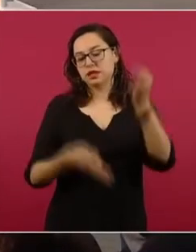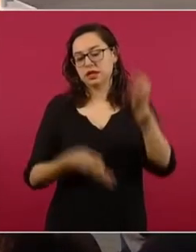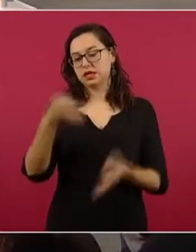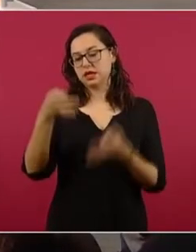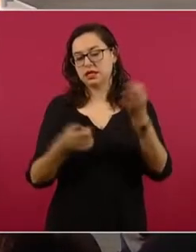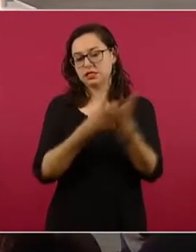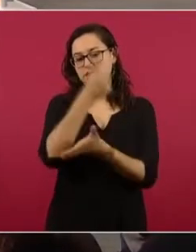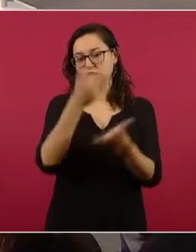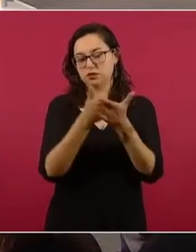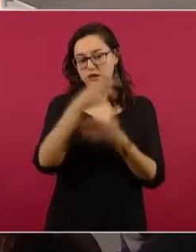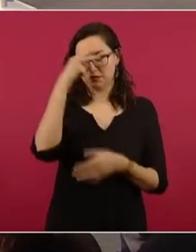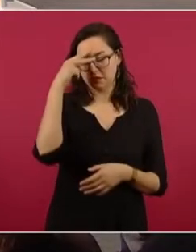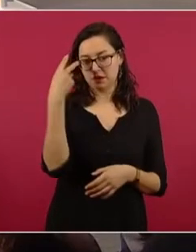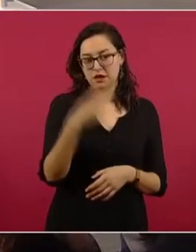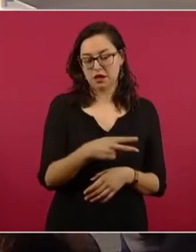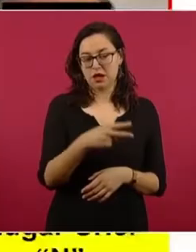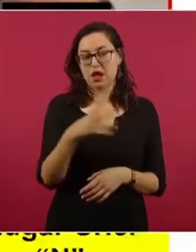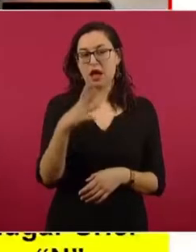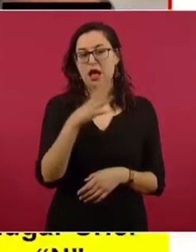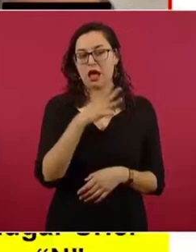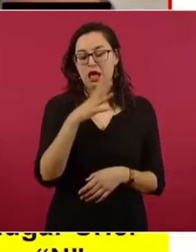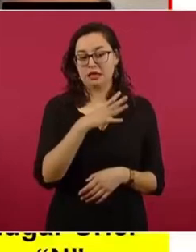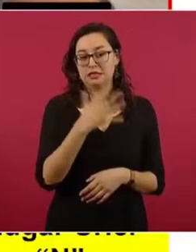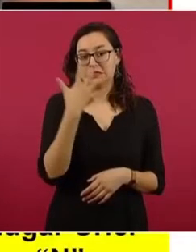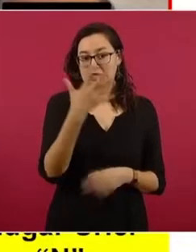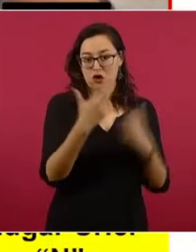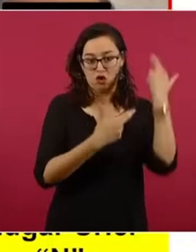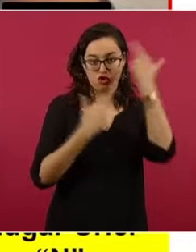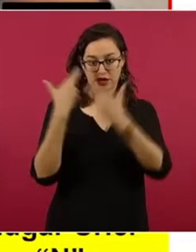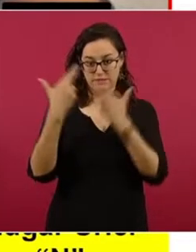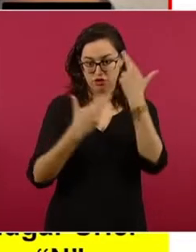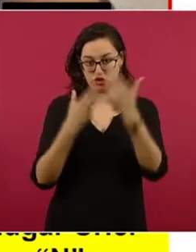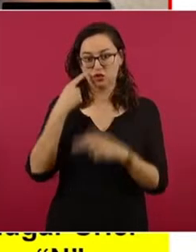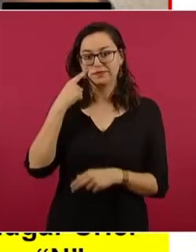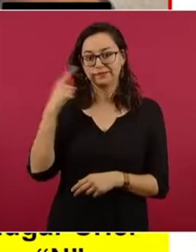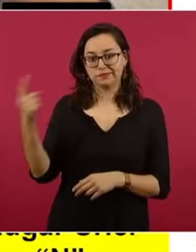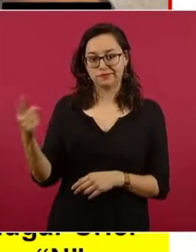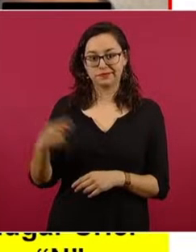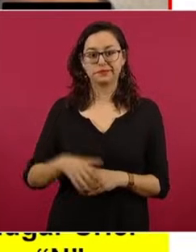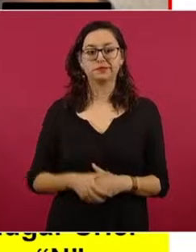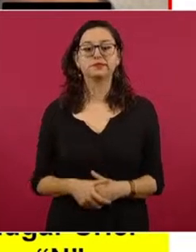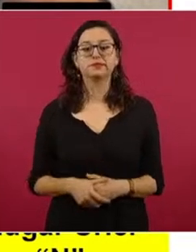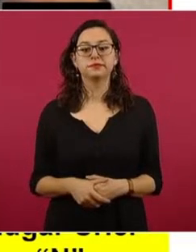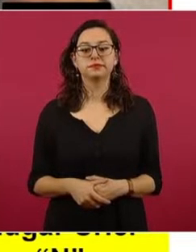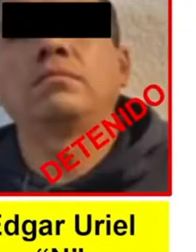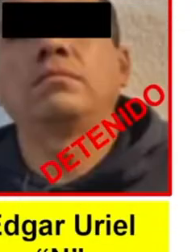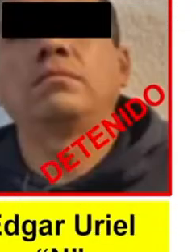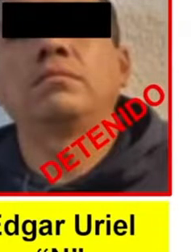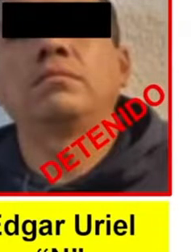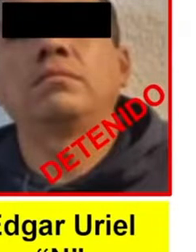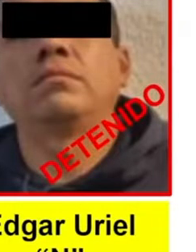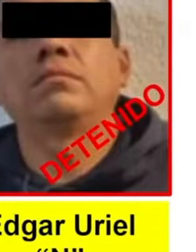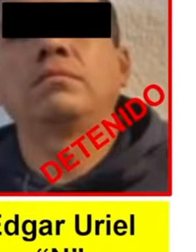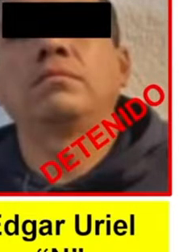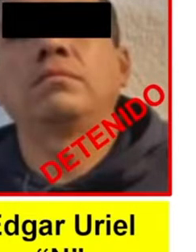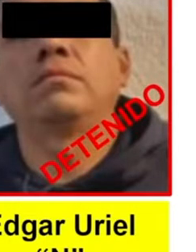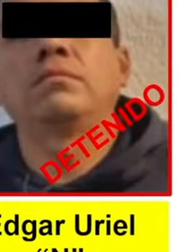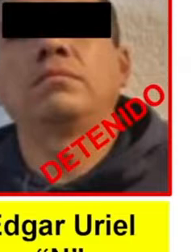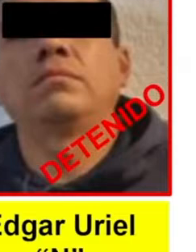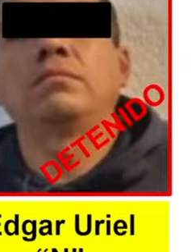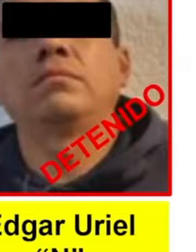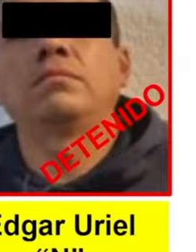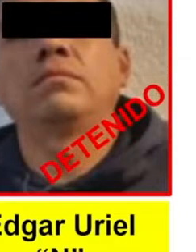se llevaron a cabo cinco cateos en inmuebles de las alcaldías de Azcapotzalco, Coyoacán,